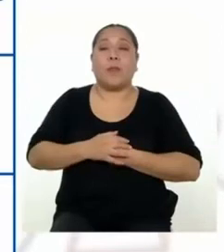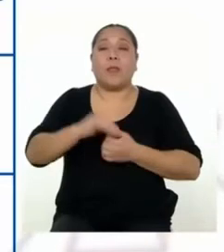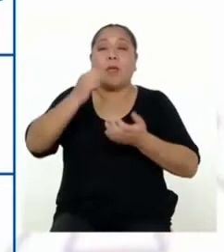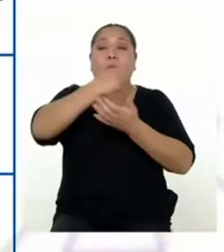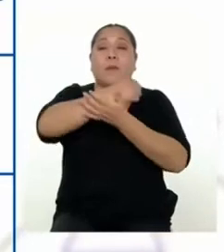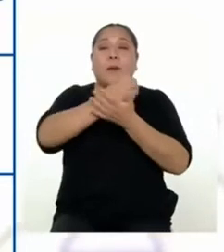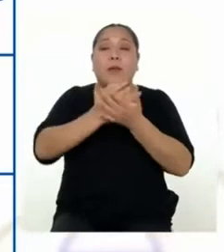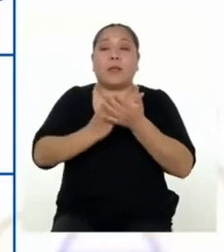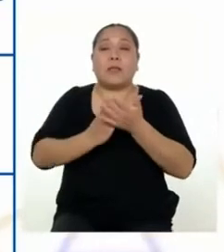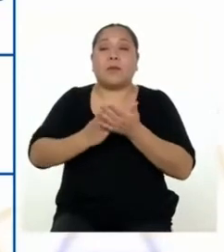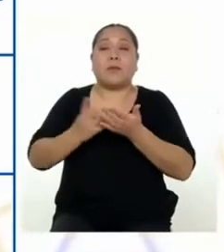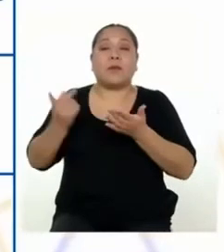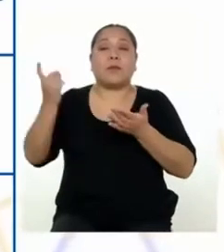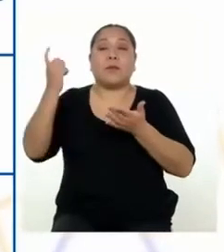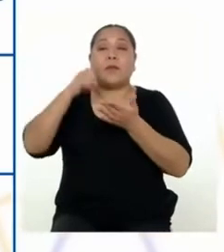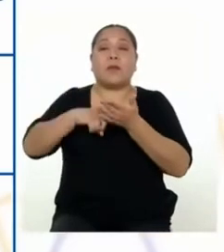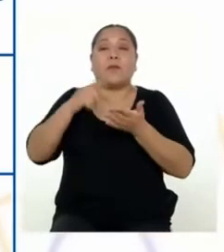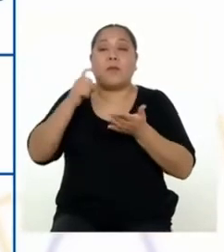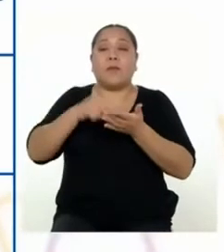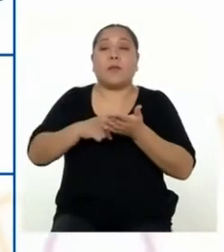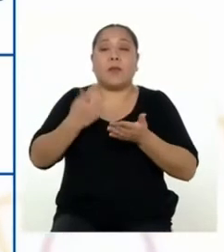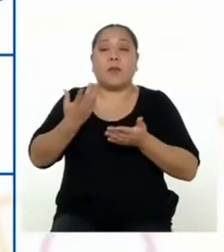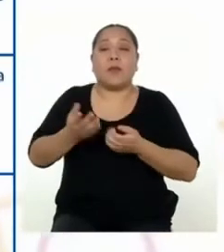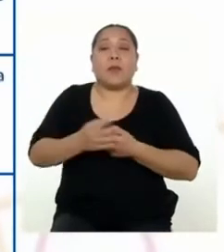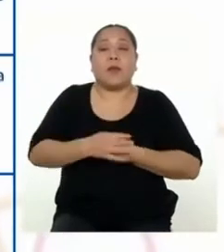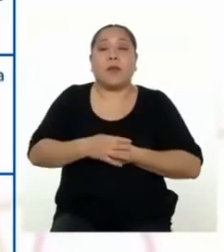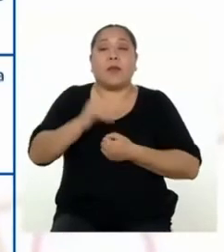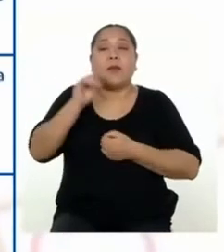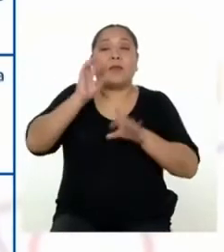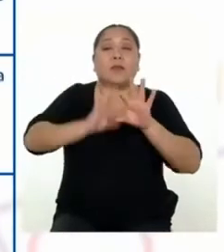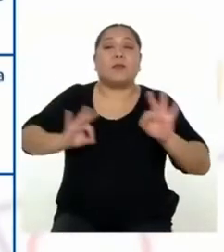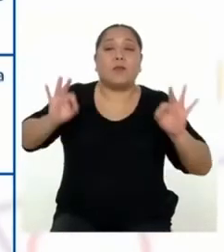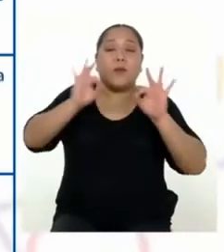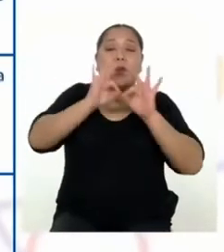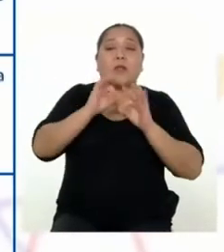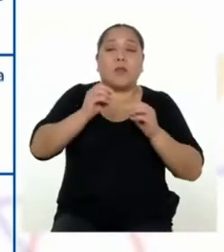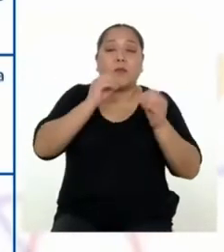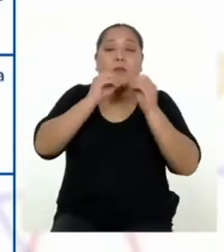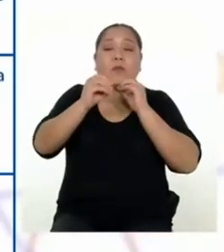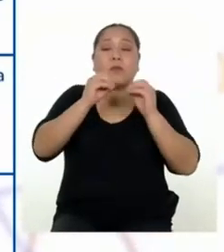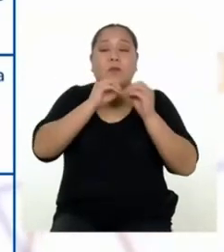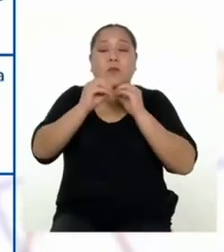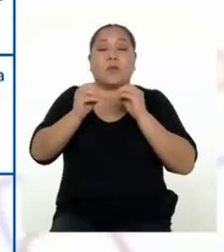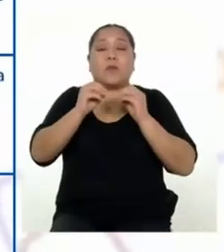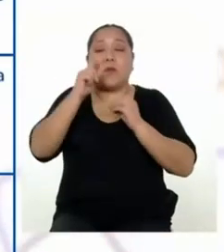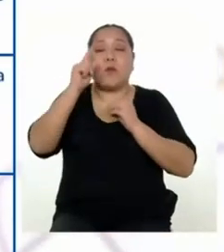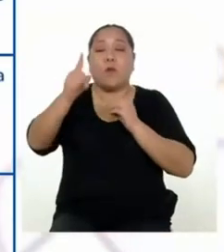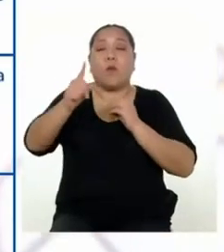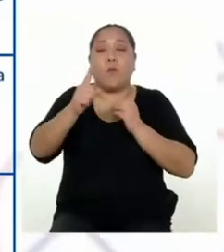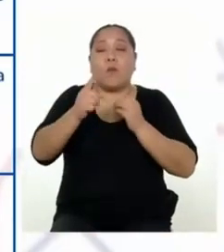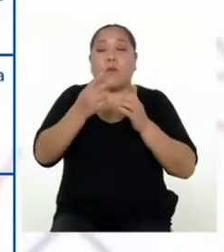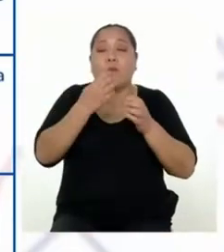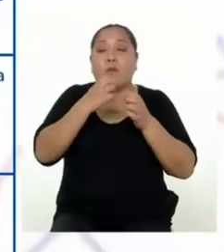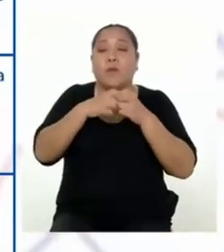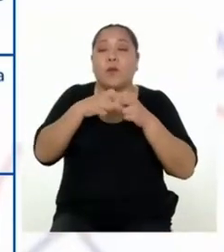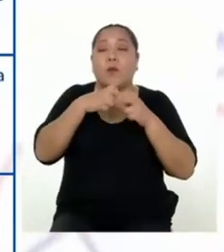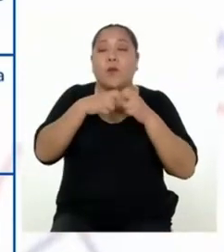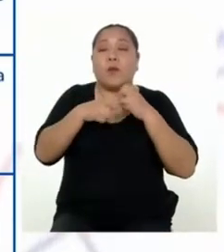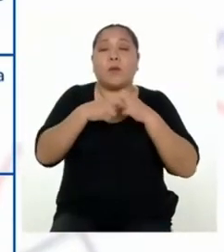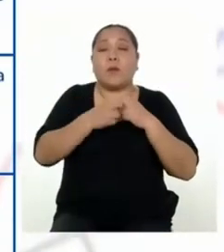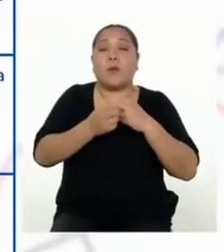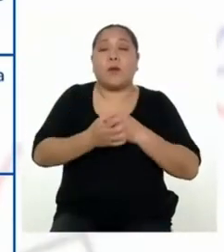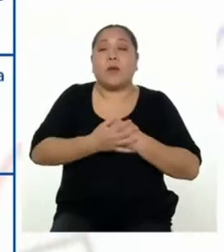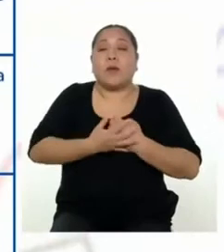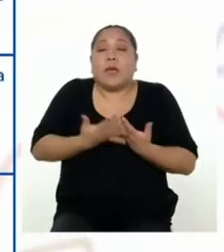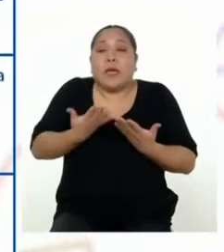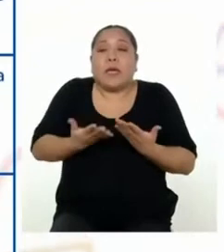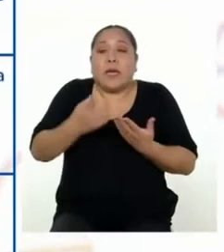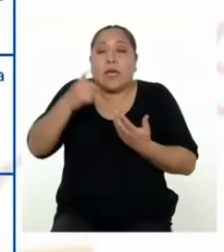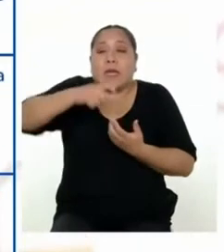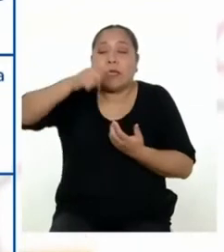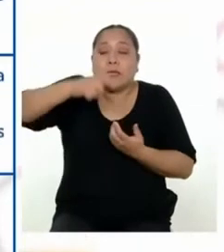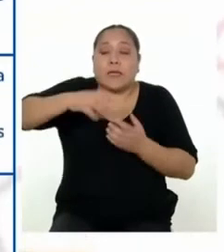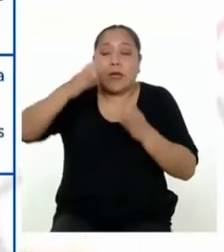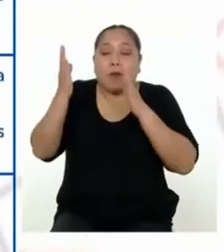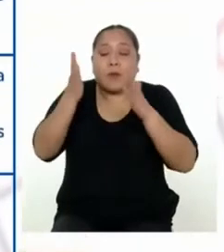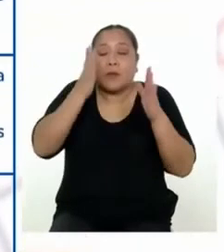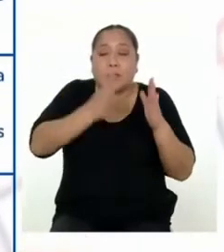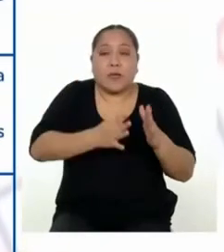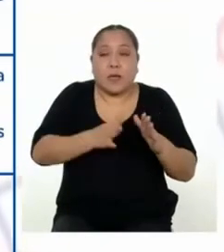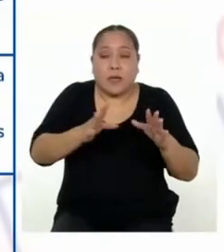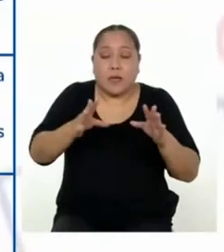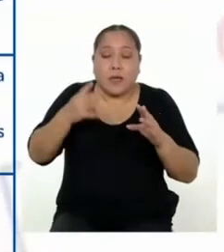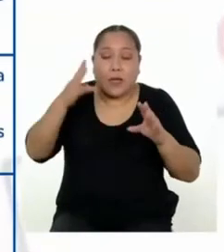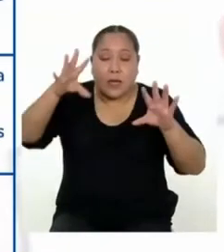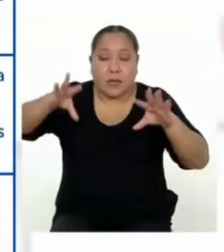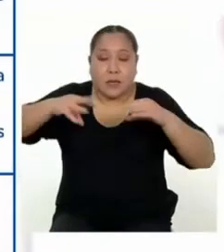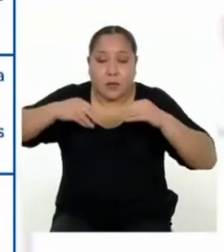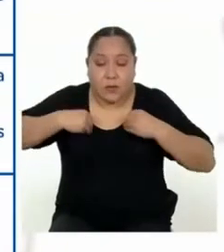participación de la familia pues es importante para resolver una situación problemática y que la necesidad de organizarnos y